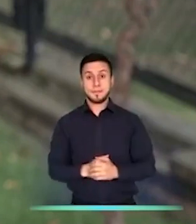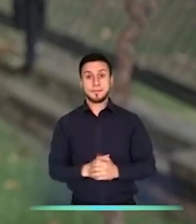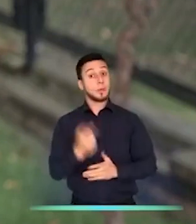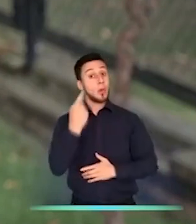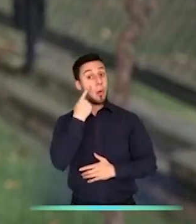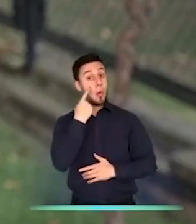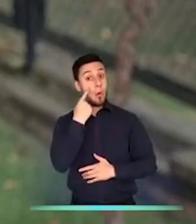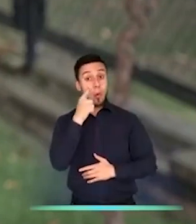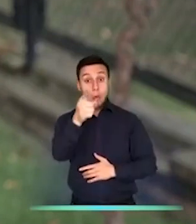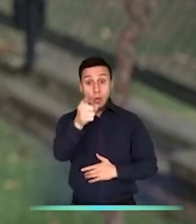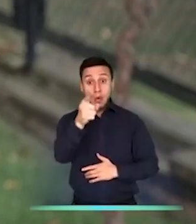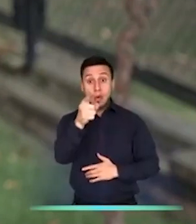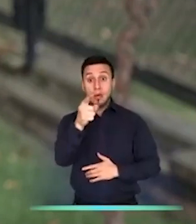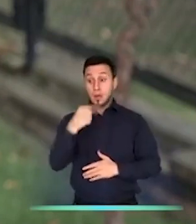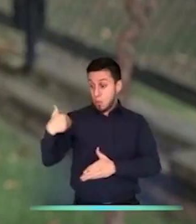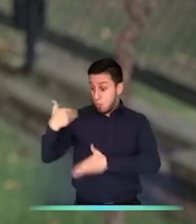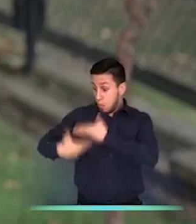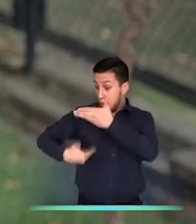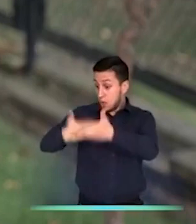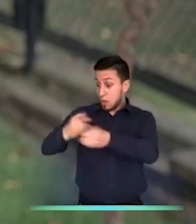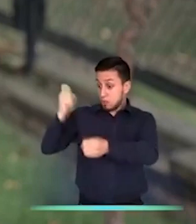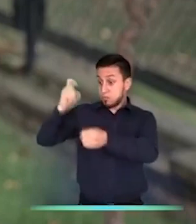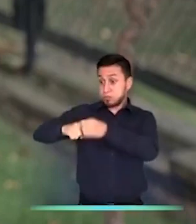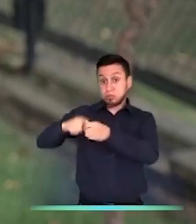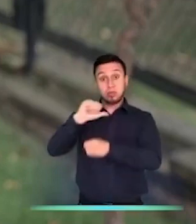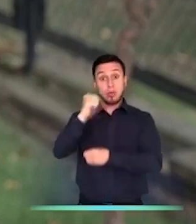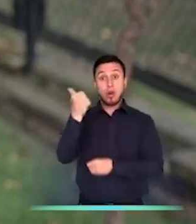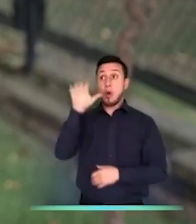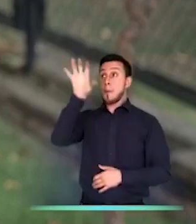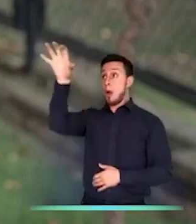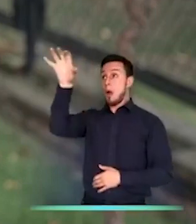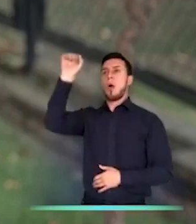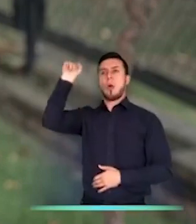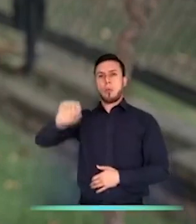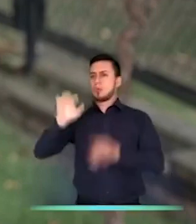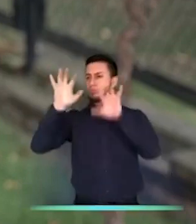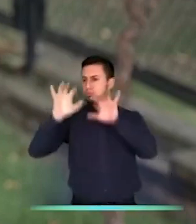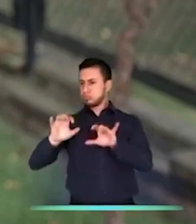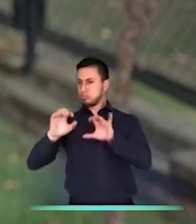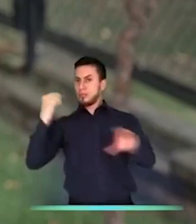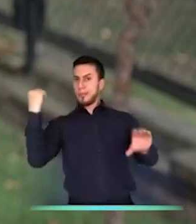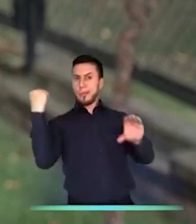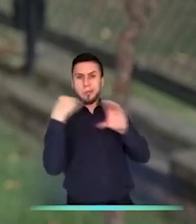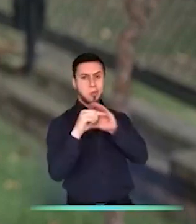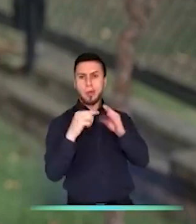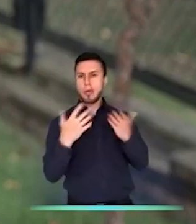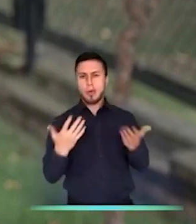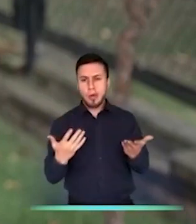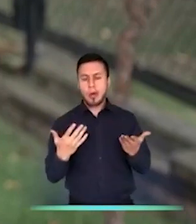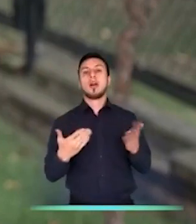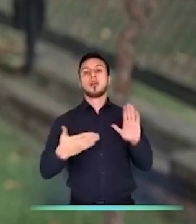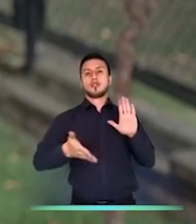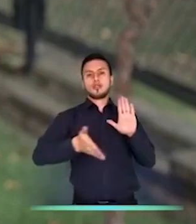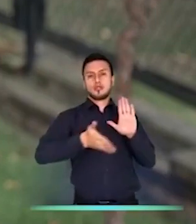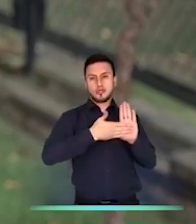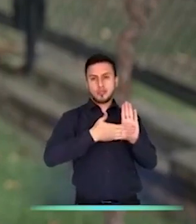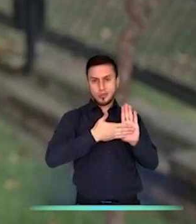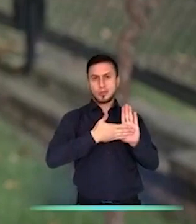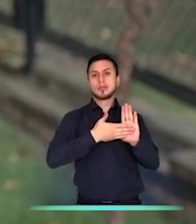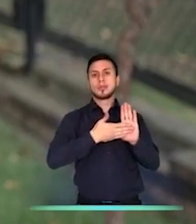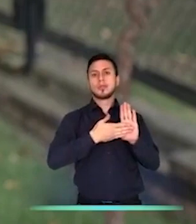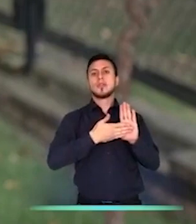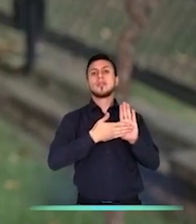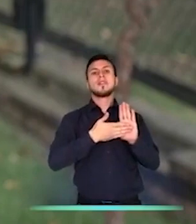la tarde. Ten presente que si realizaste el trámite en el exterior podrás escribirnos a través del correo electrónico